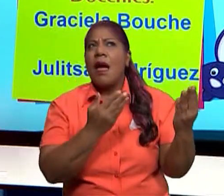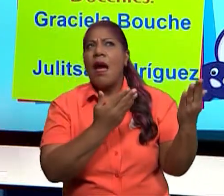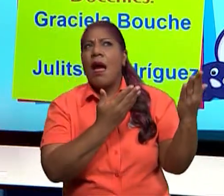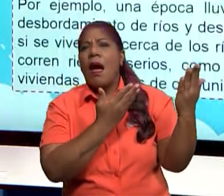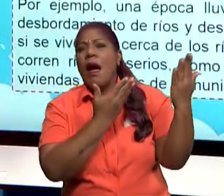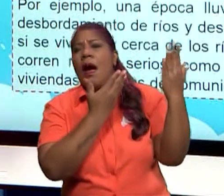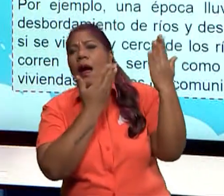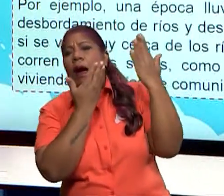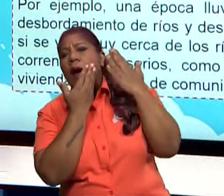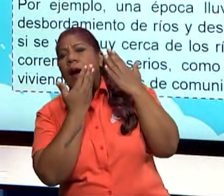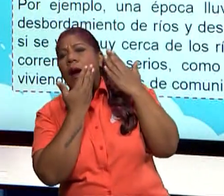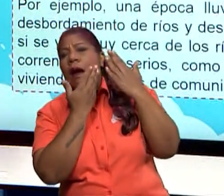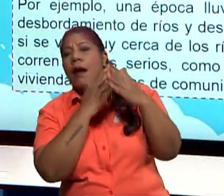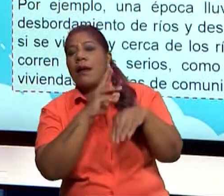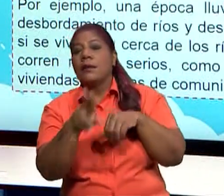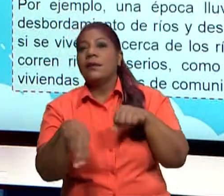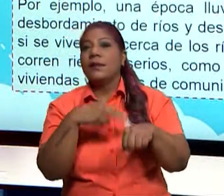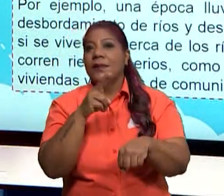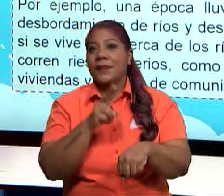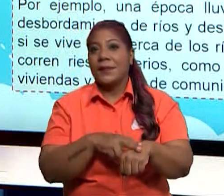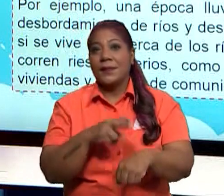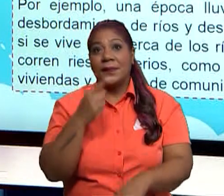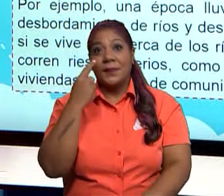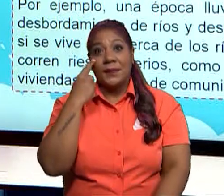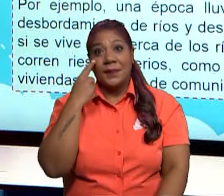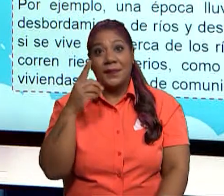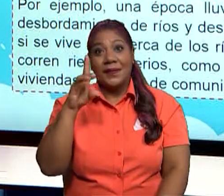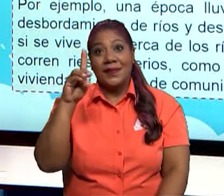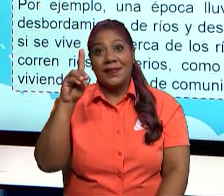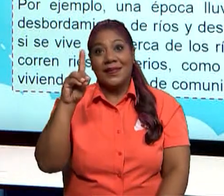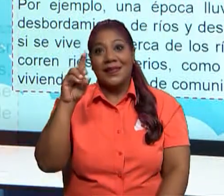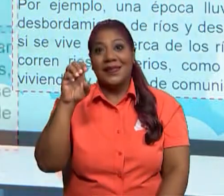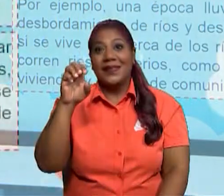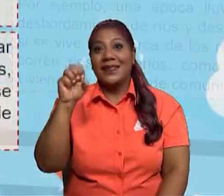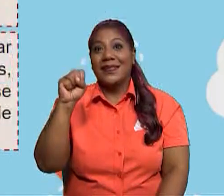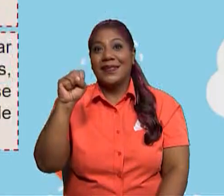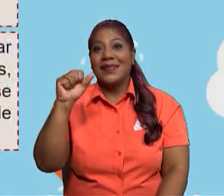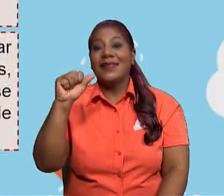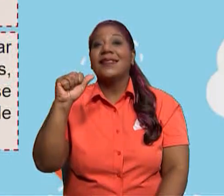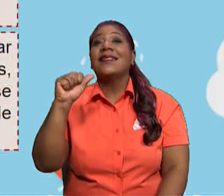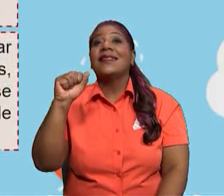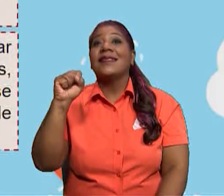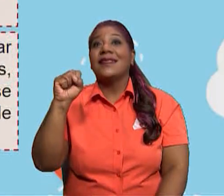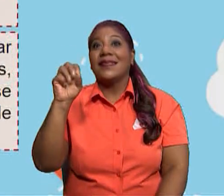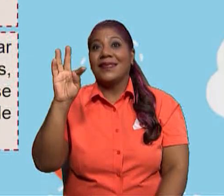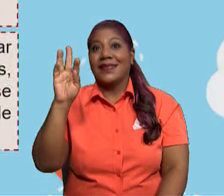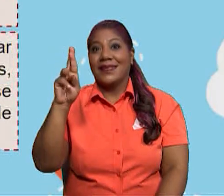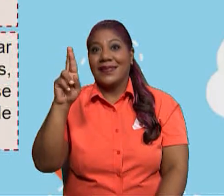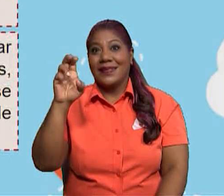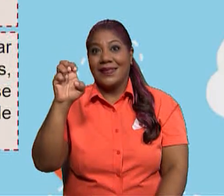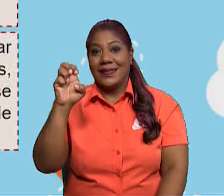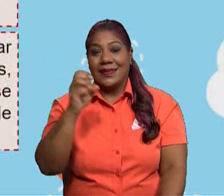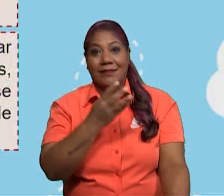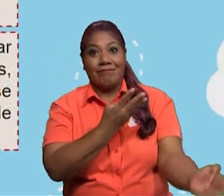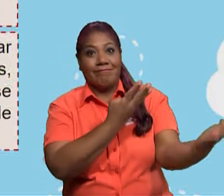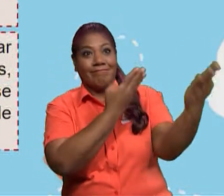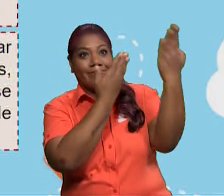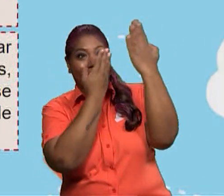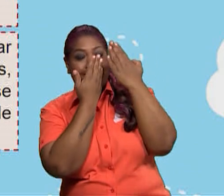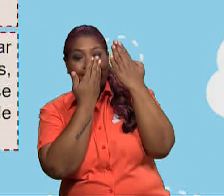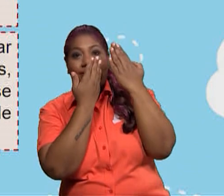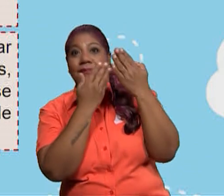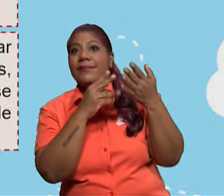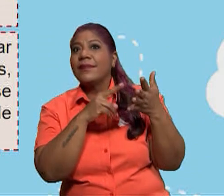desastres naturales? Vamos a ver nuestra lectura para el día de hoy. Los desastres naturales. Un